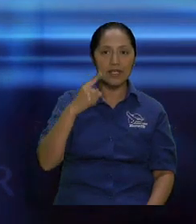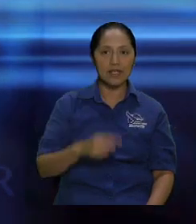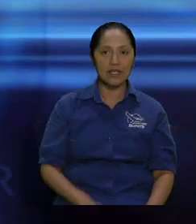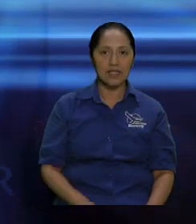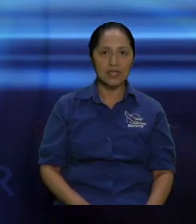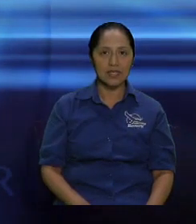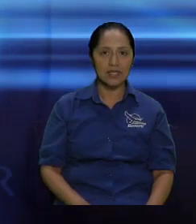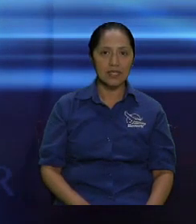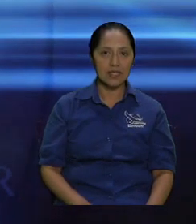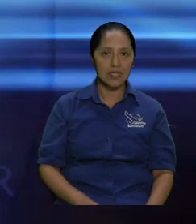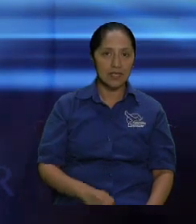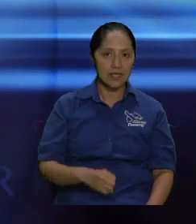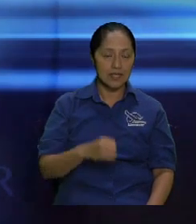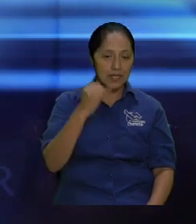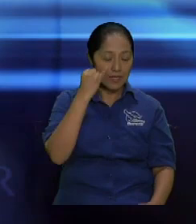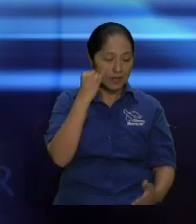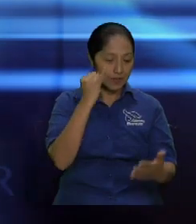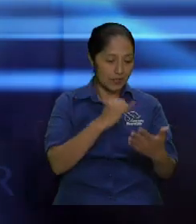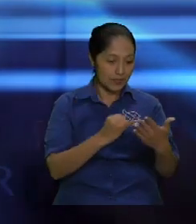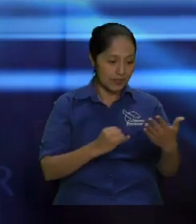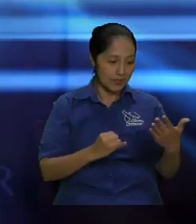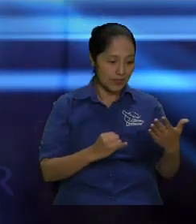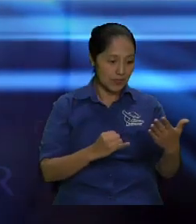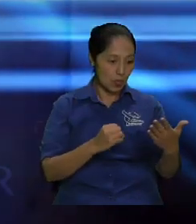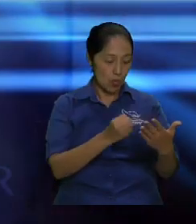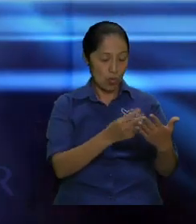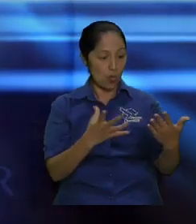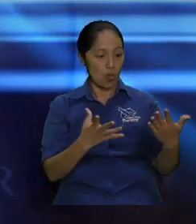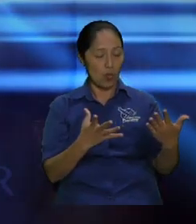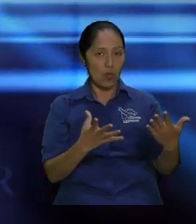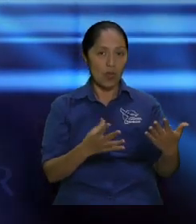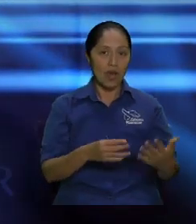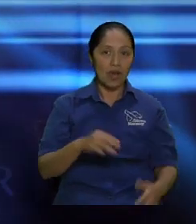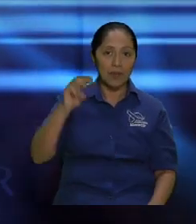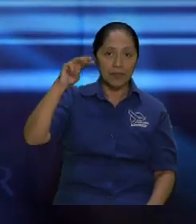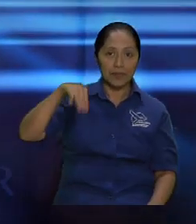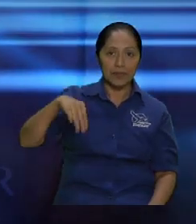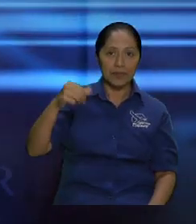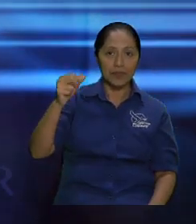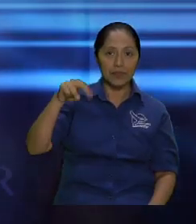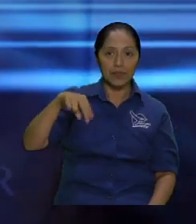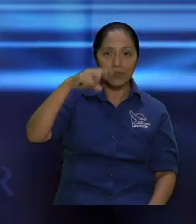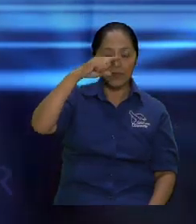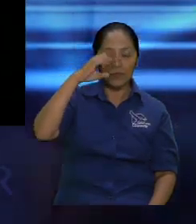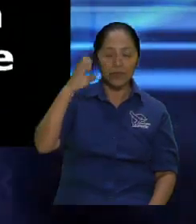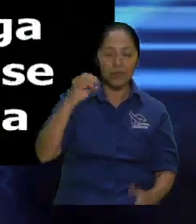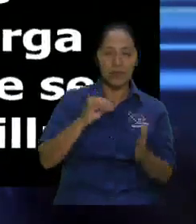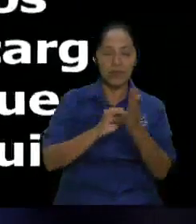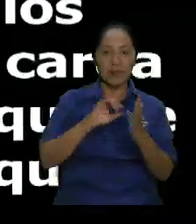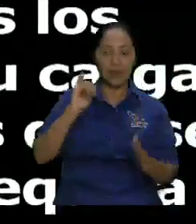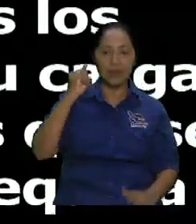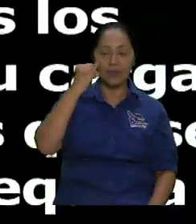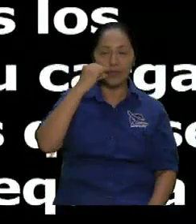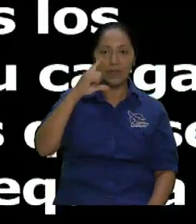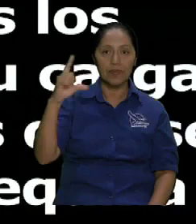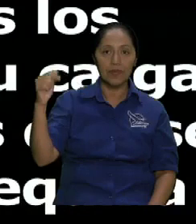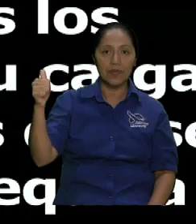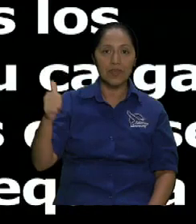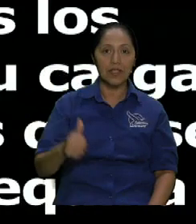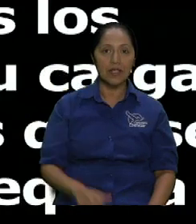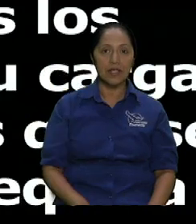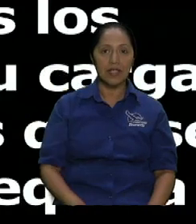colocaron la leche en odres para transportarla y pusieron estos odres estos recipientes sobre los camellos